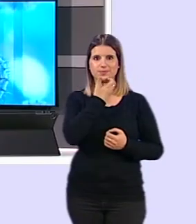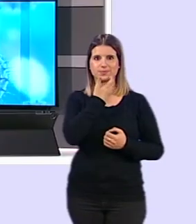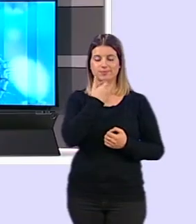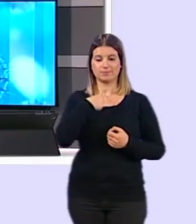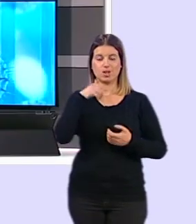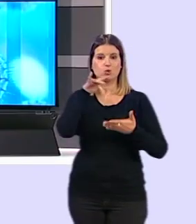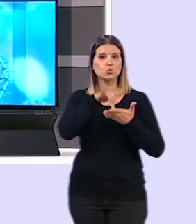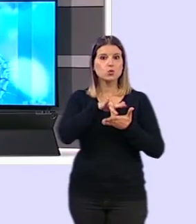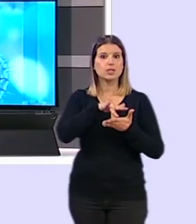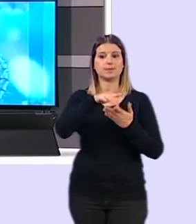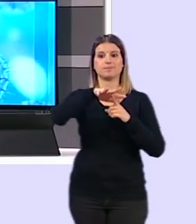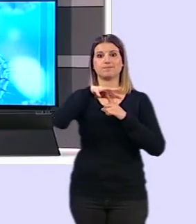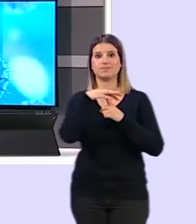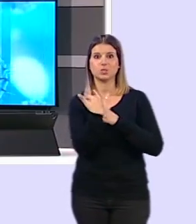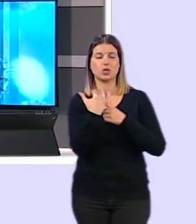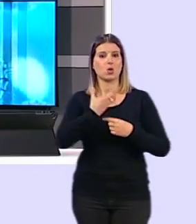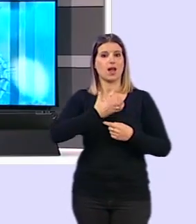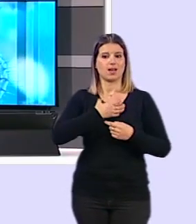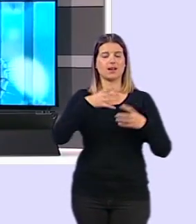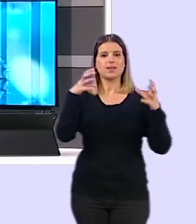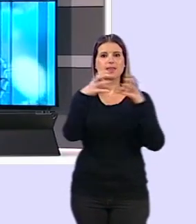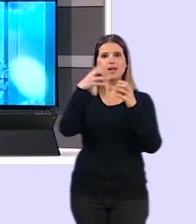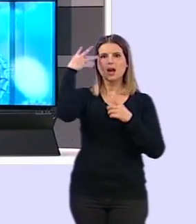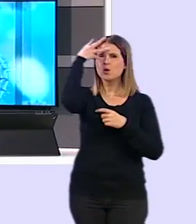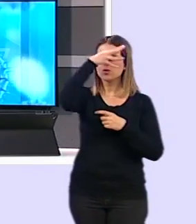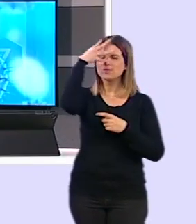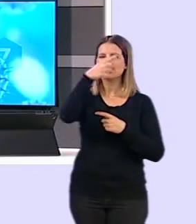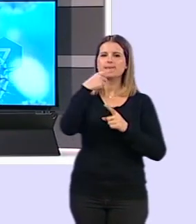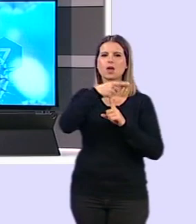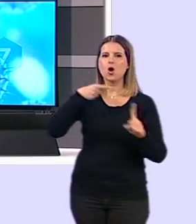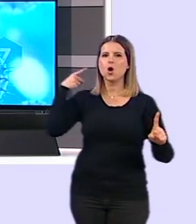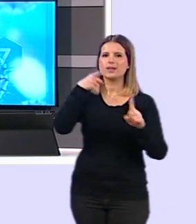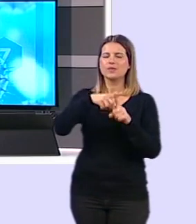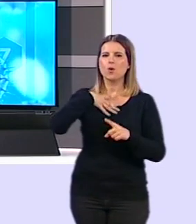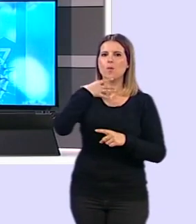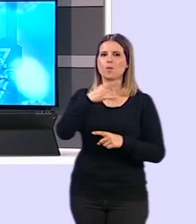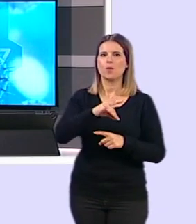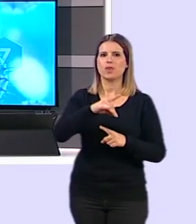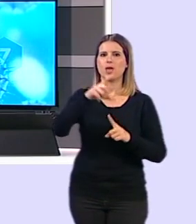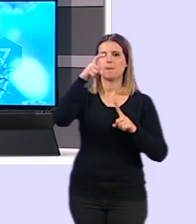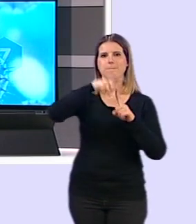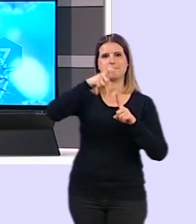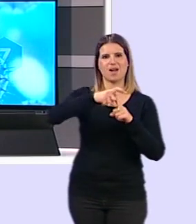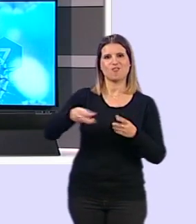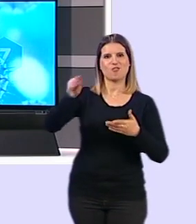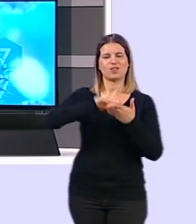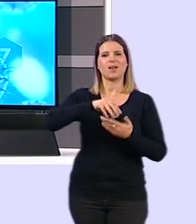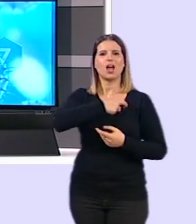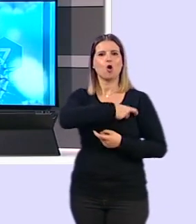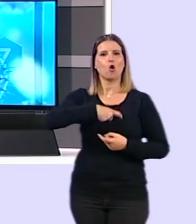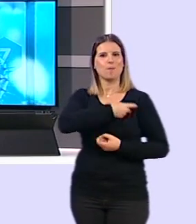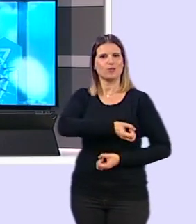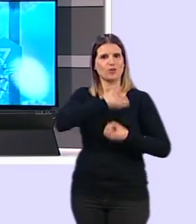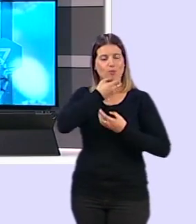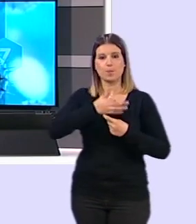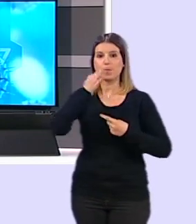En este sentido, el alcalde de Granada, Luis Salvador, ha señalado que el objetivo es poder recuperar en mayo las comisiones informativas, además del